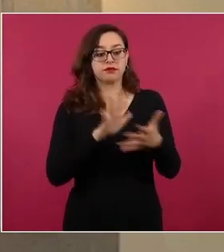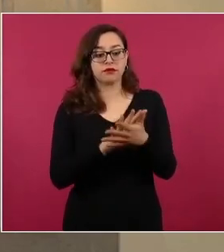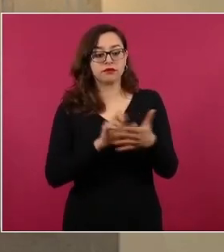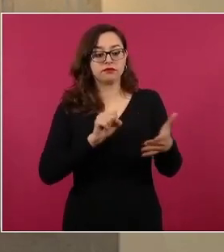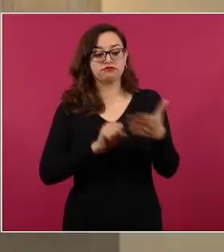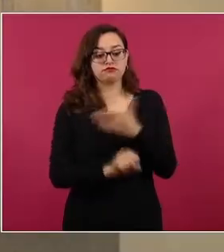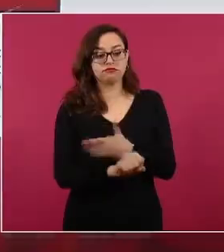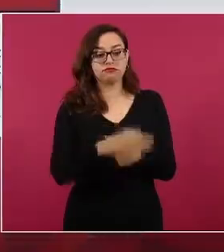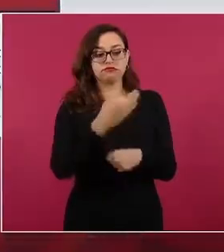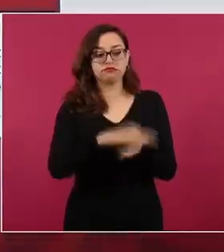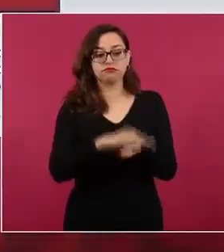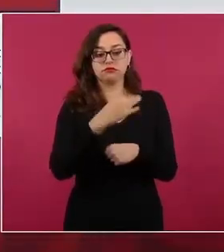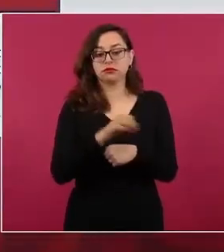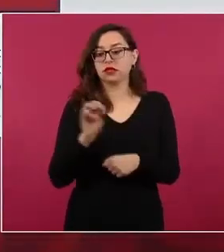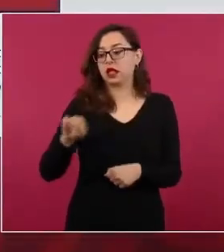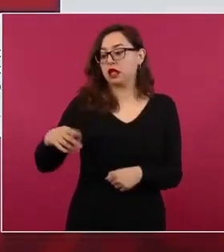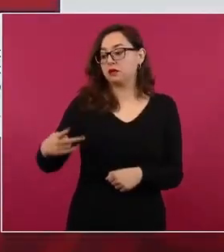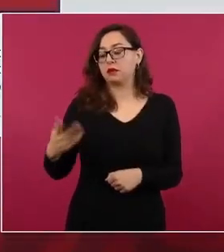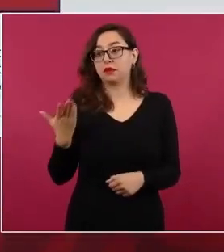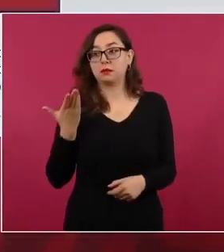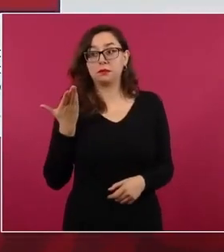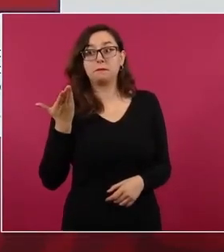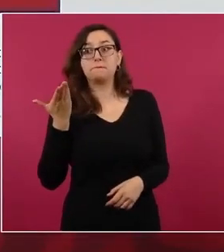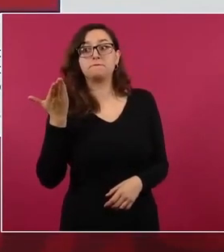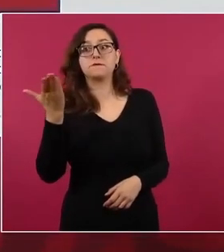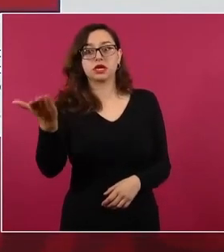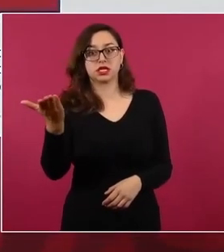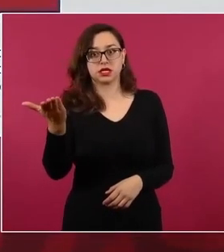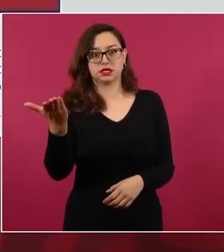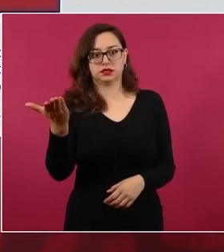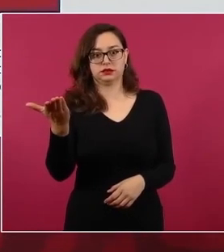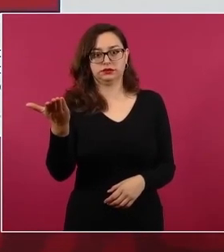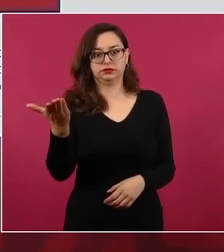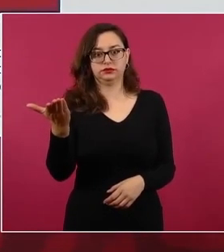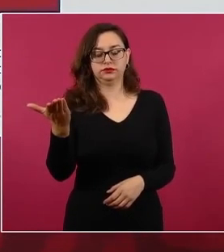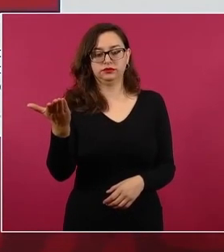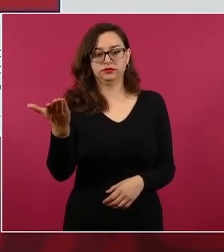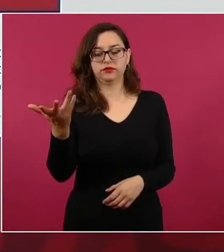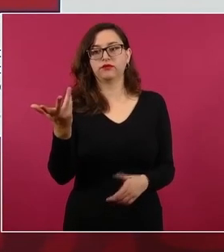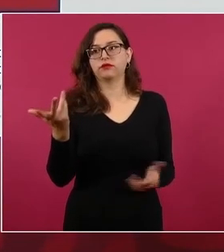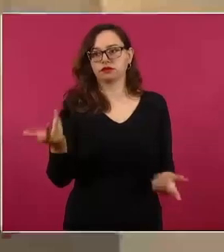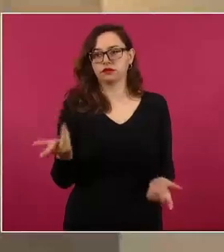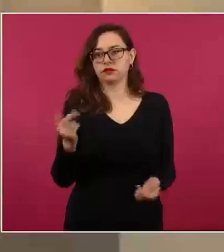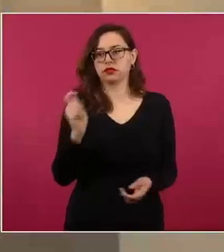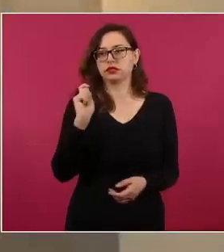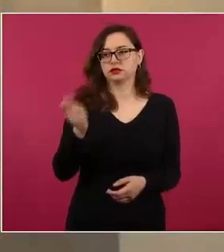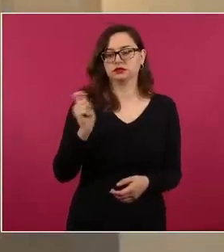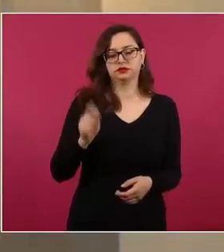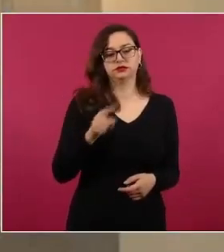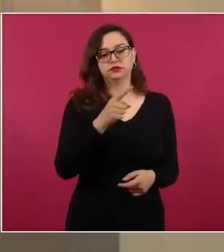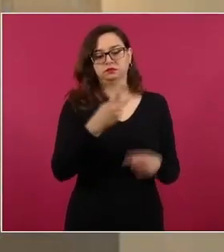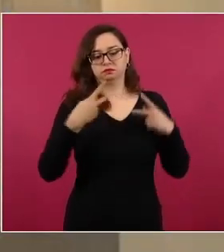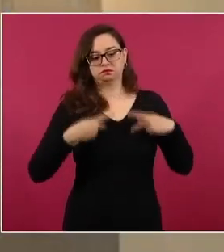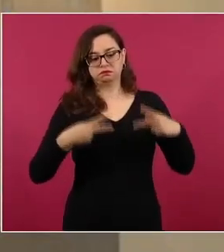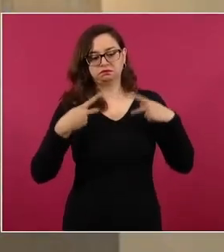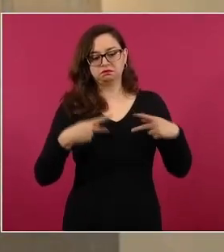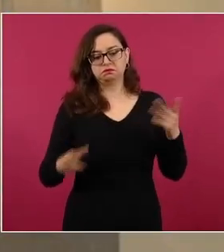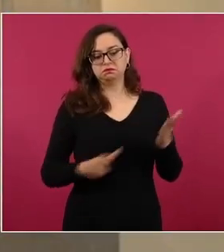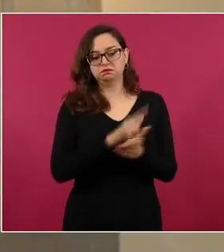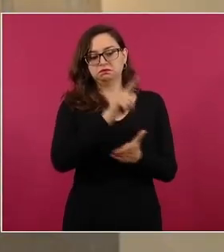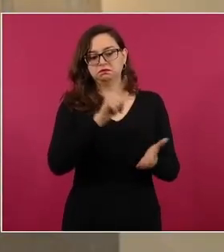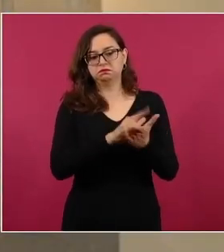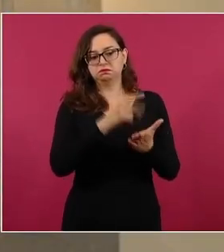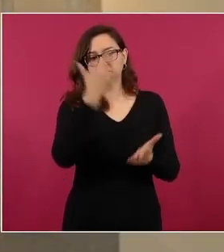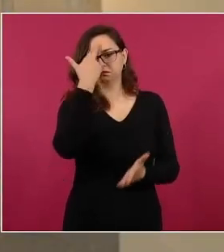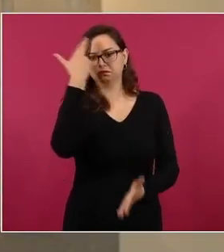Ministerio Público solicita al juez la medida cautelar de la prisión preventiva,